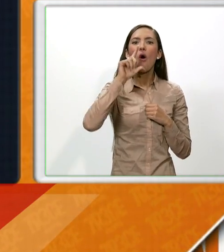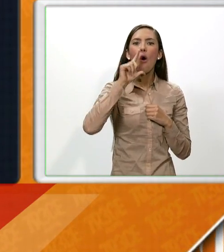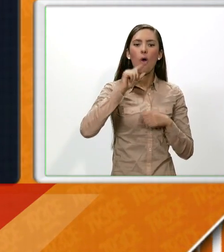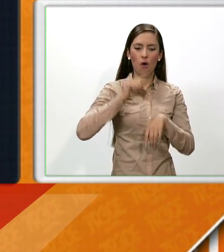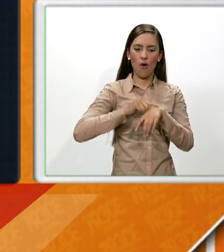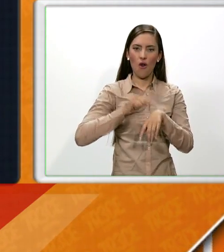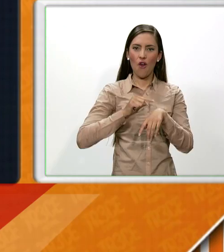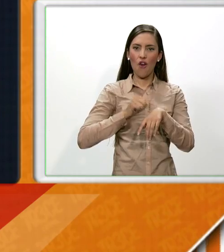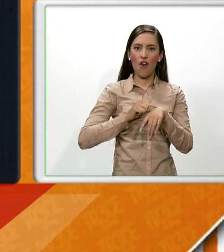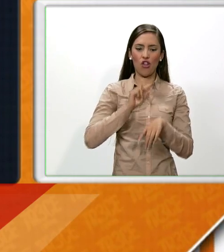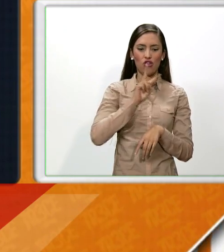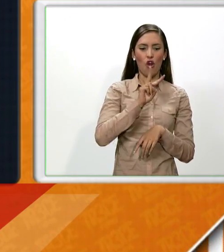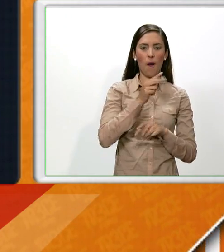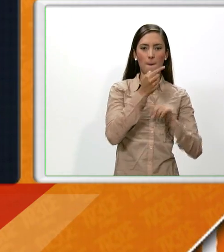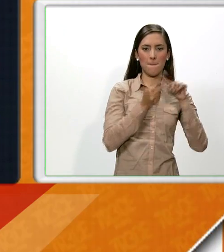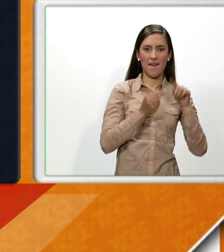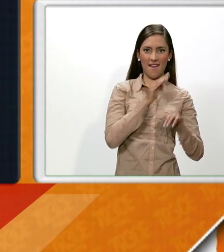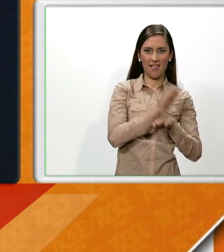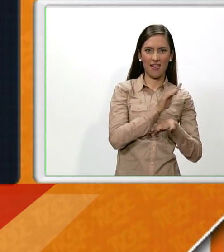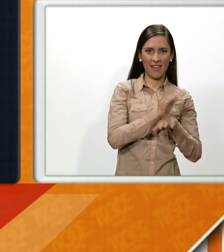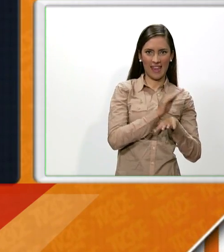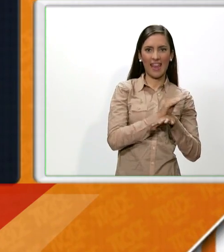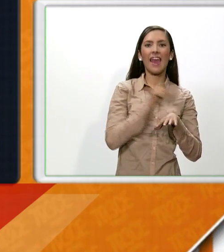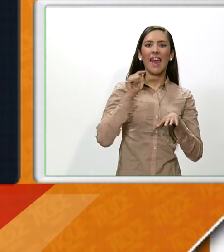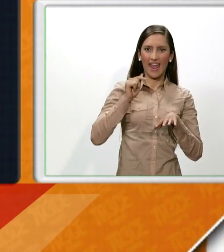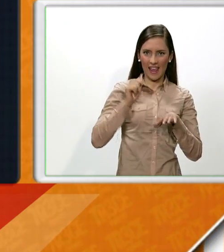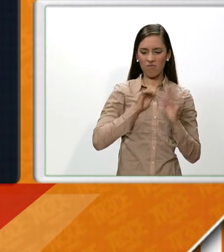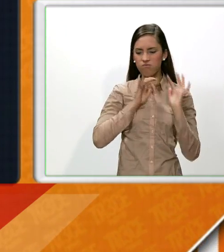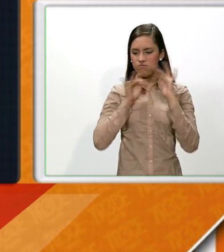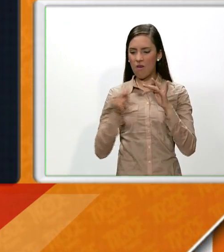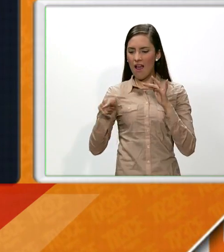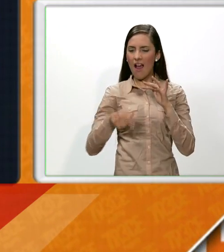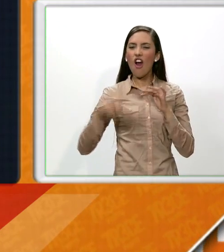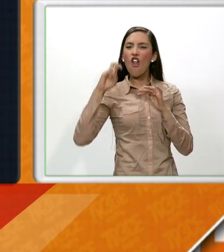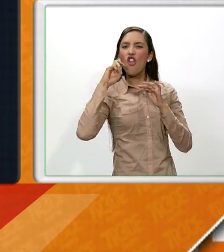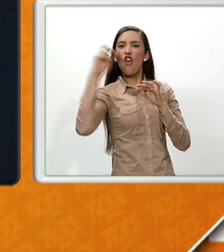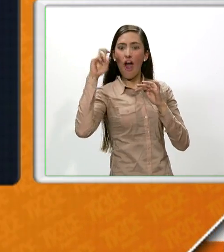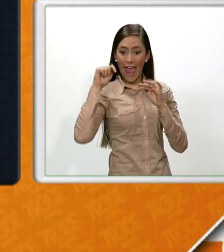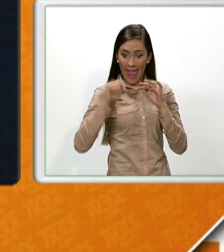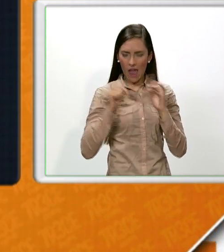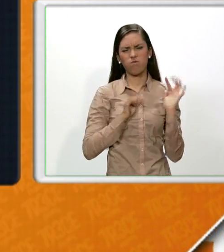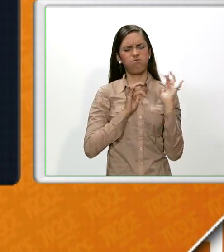y 30 de la tarde, en el centro de eventos de Autopista Norte.